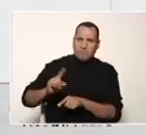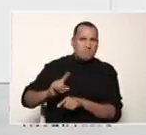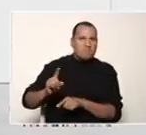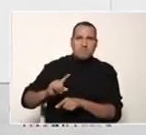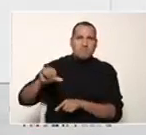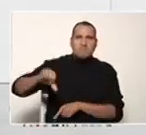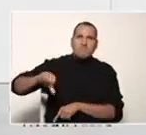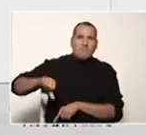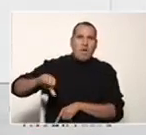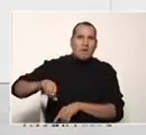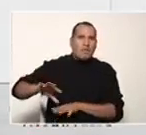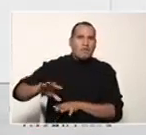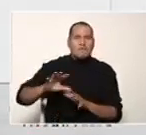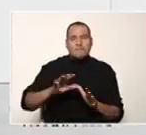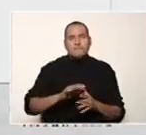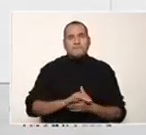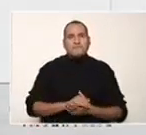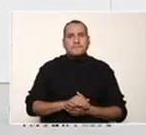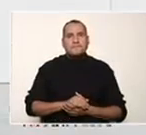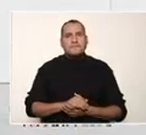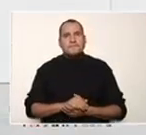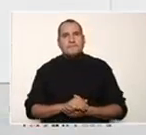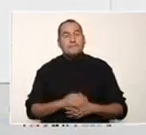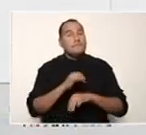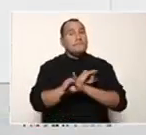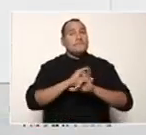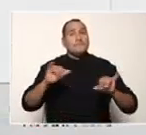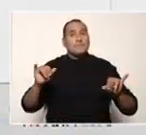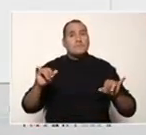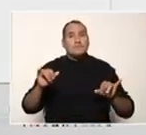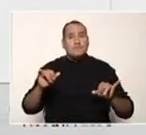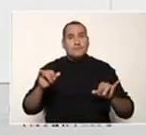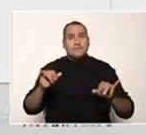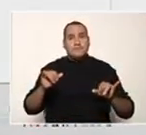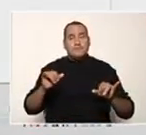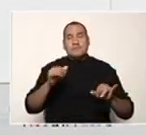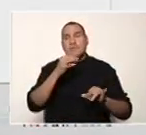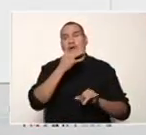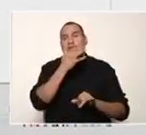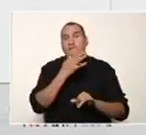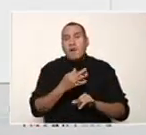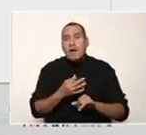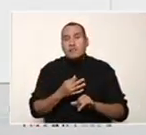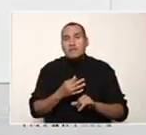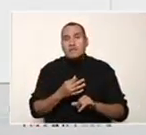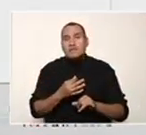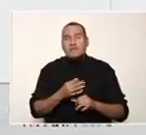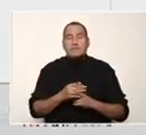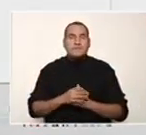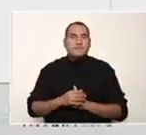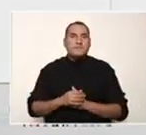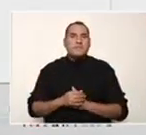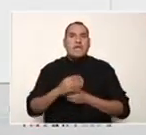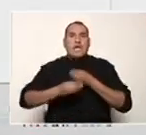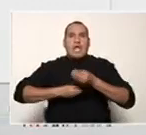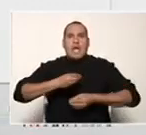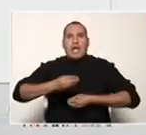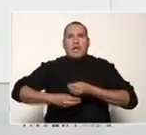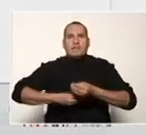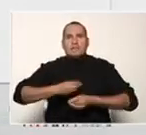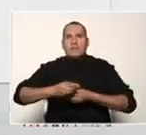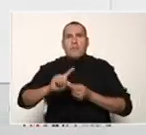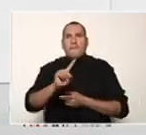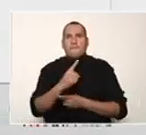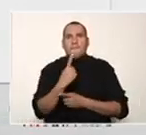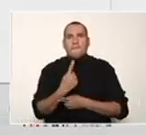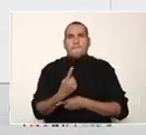válida. Luego, al terminar esa validación simplemente lo que nos queda es realizar en el